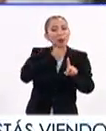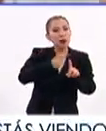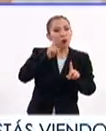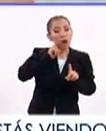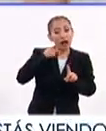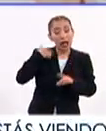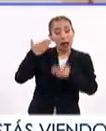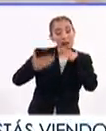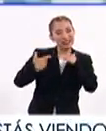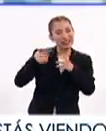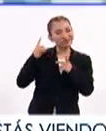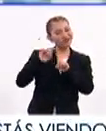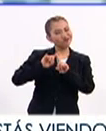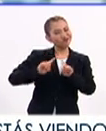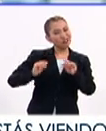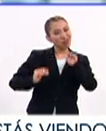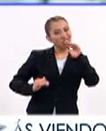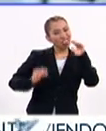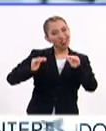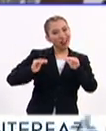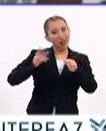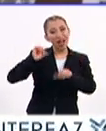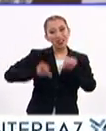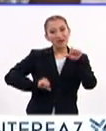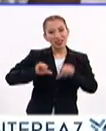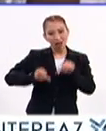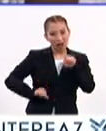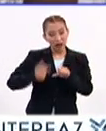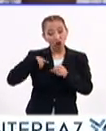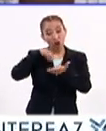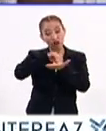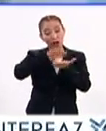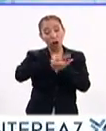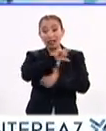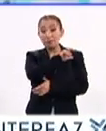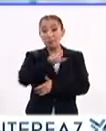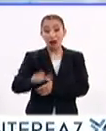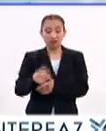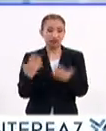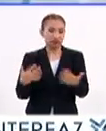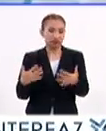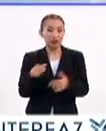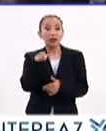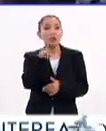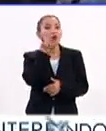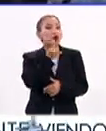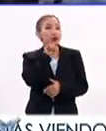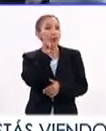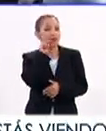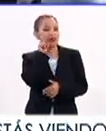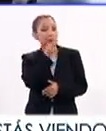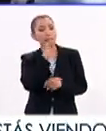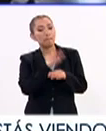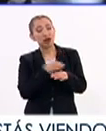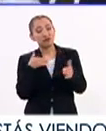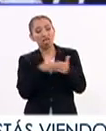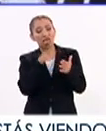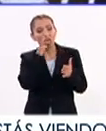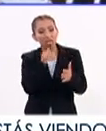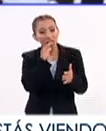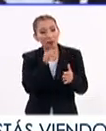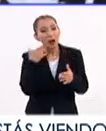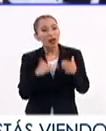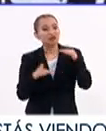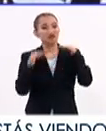género, se llegan a suscitar diferencias en la división de actividades, contratación y sueldo. Asimismo, las mujeres se ven con mayores barreras para